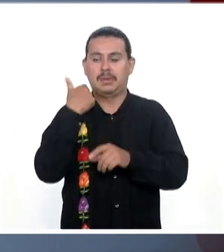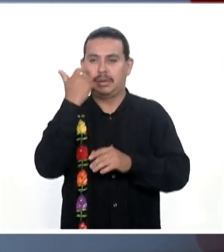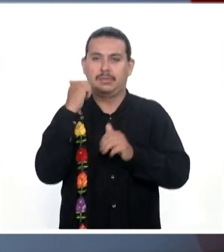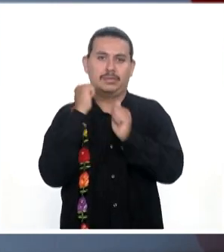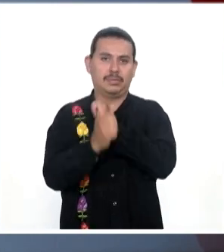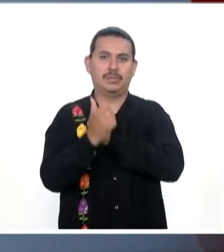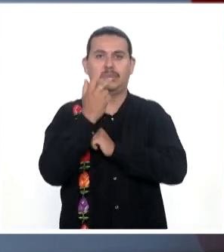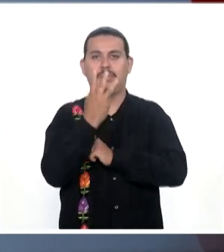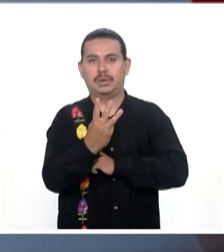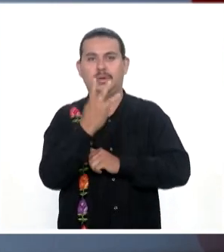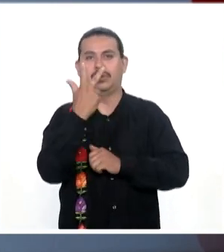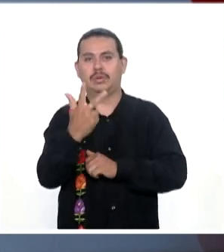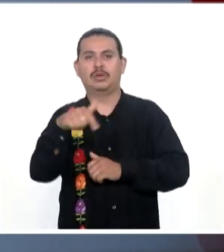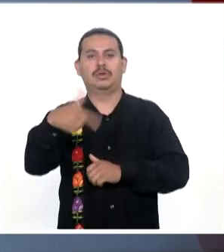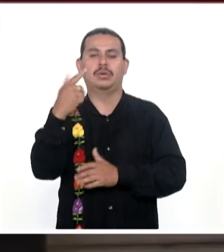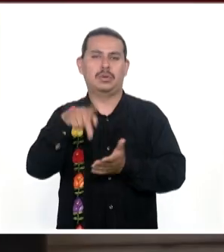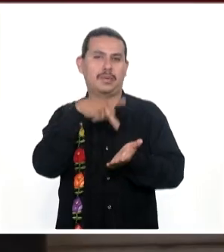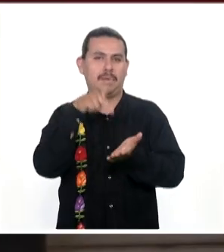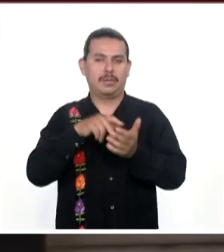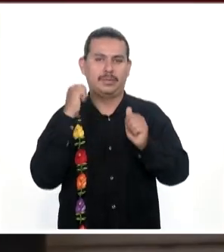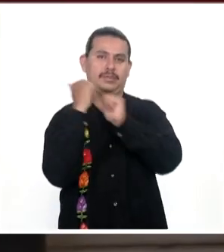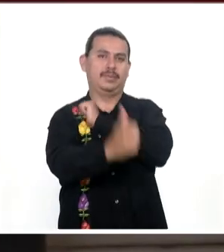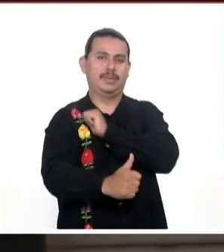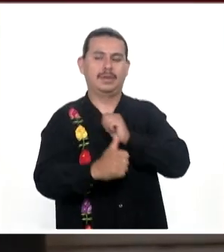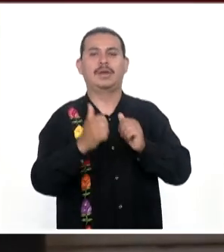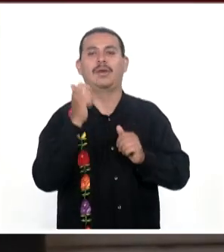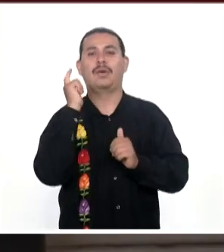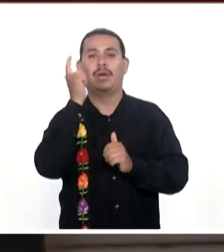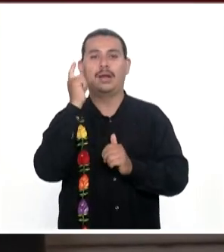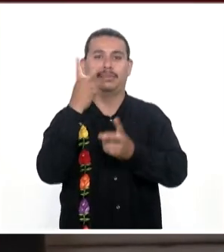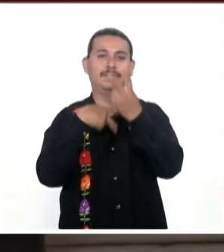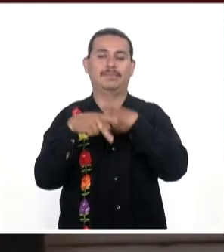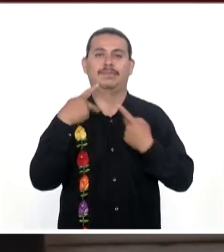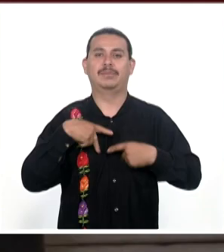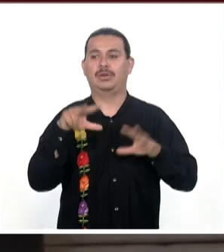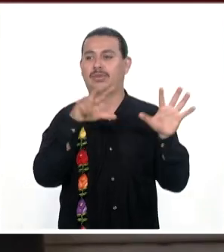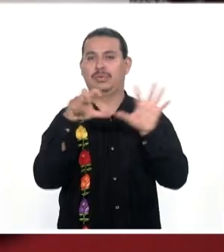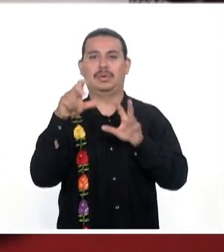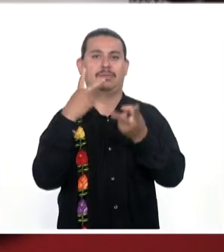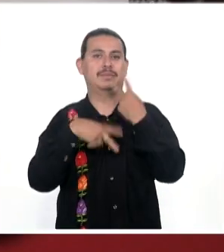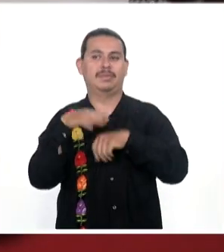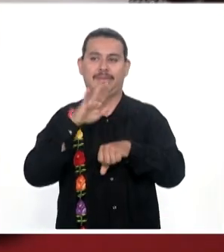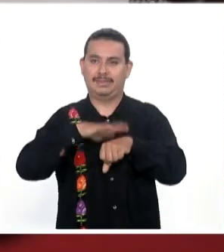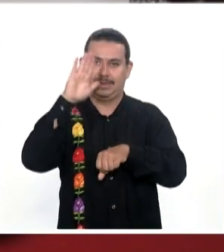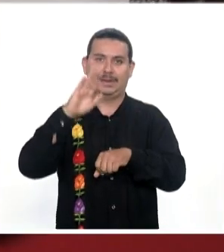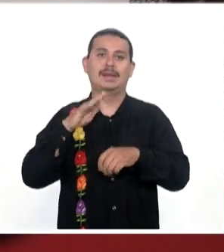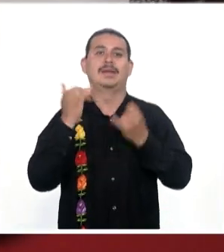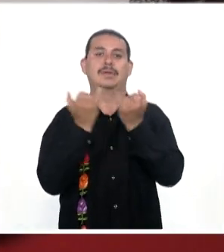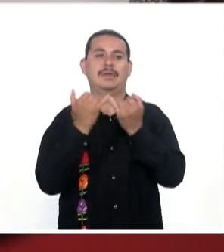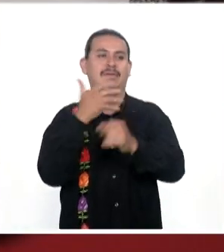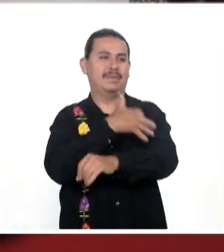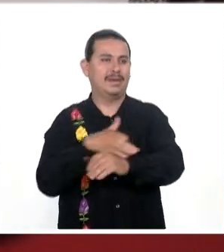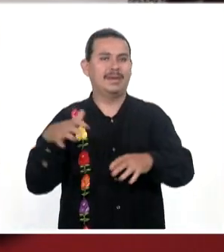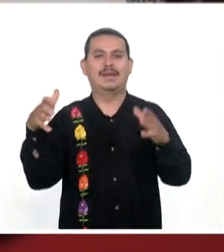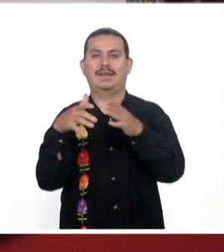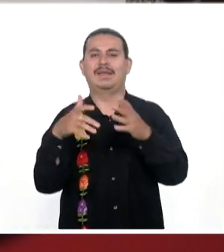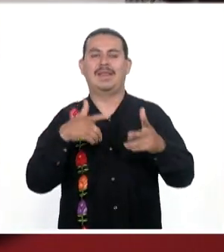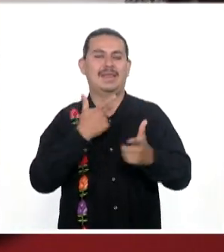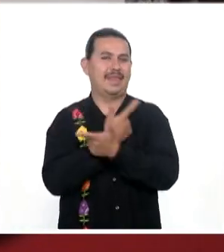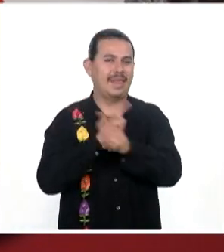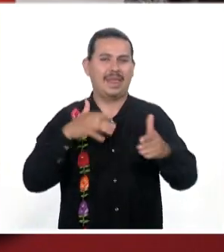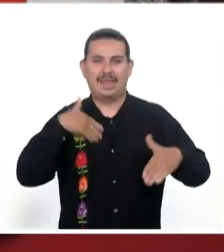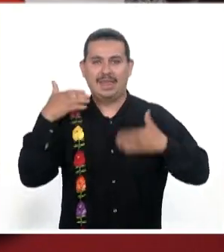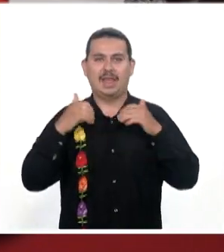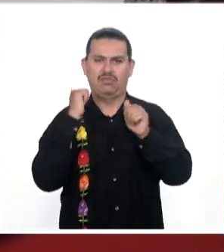3, 8 Y 12 kilómetros Se espera La participación De más De 800 personas Entre familias